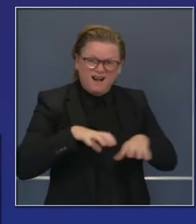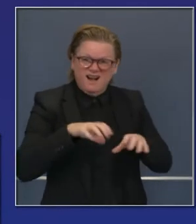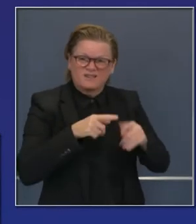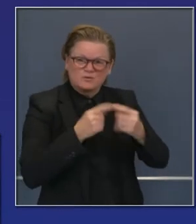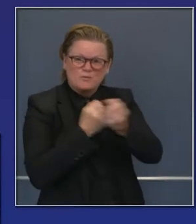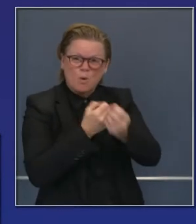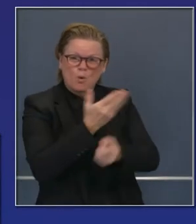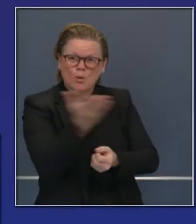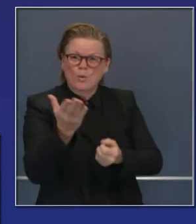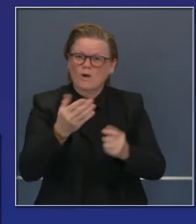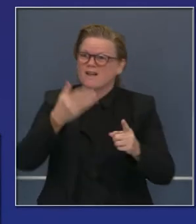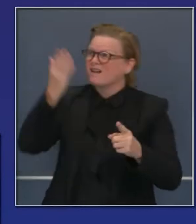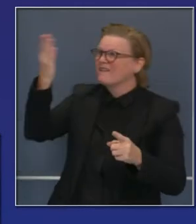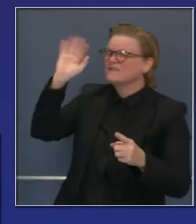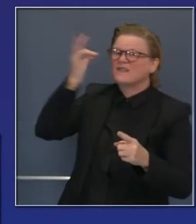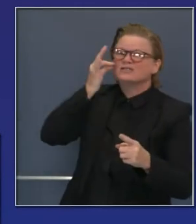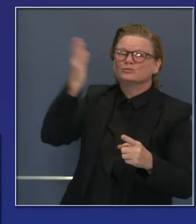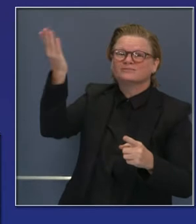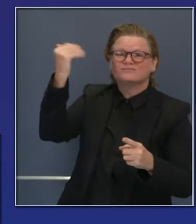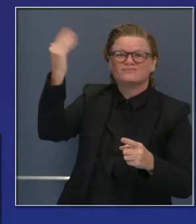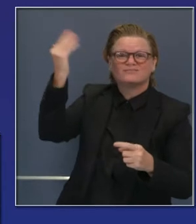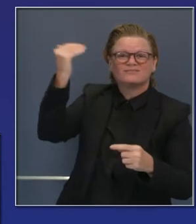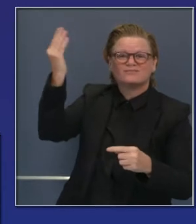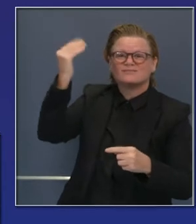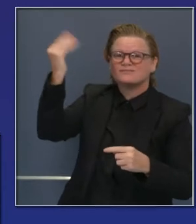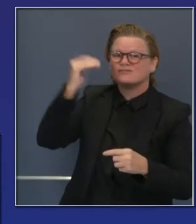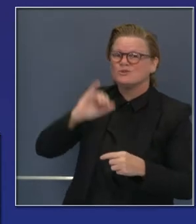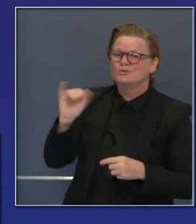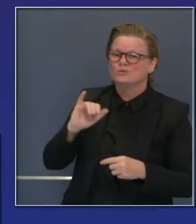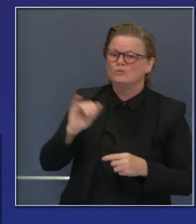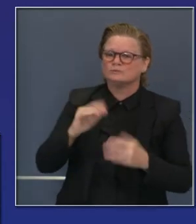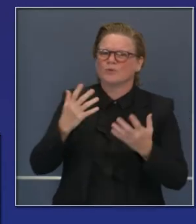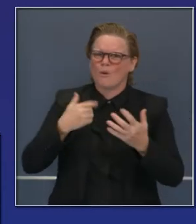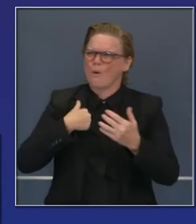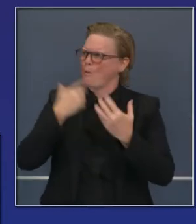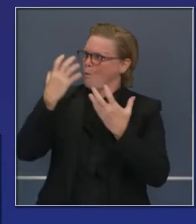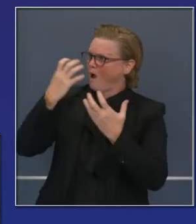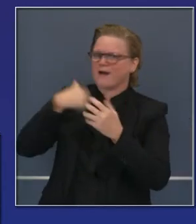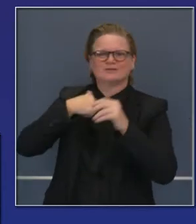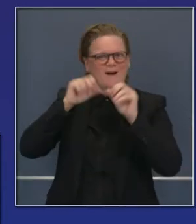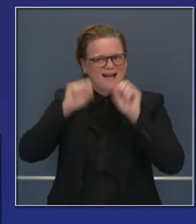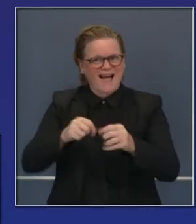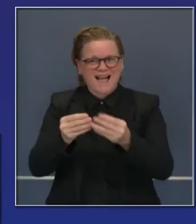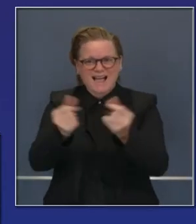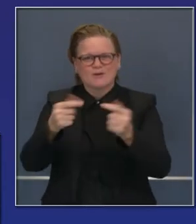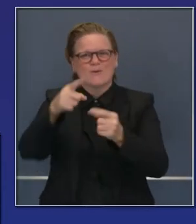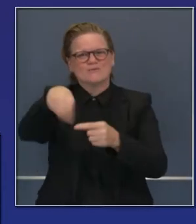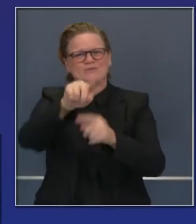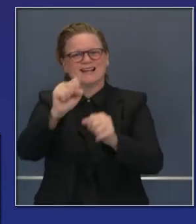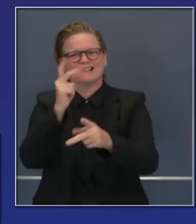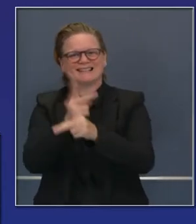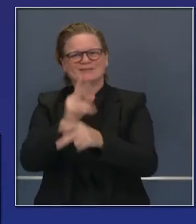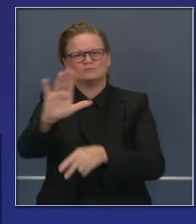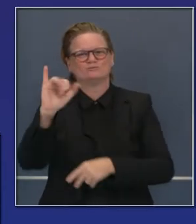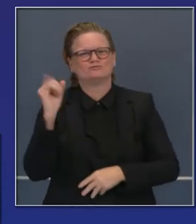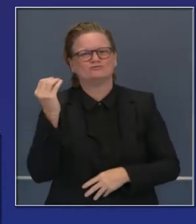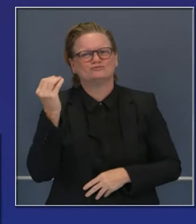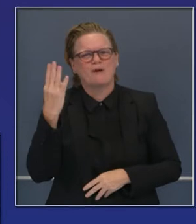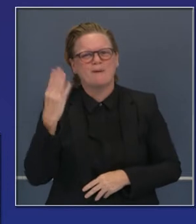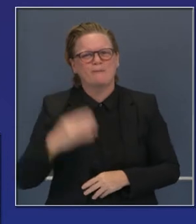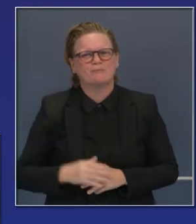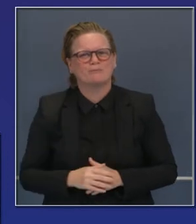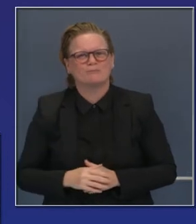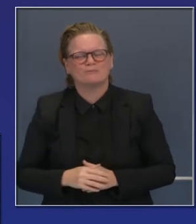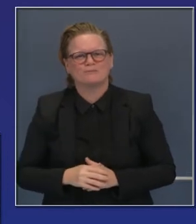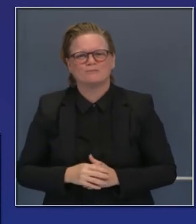con la legislatura para proteger empleos, expandir empleos. Hablaremos más del seguro